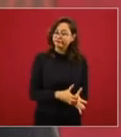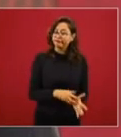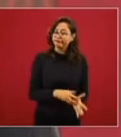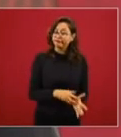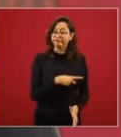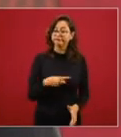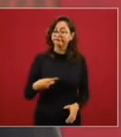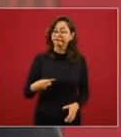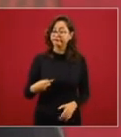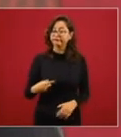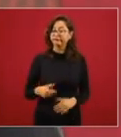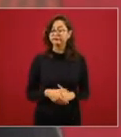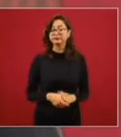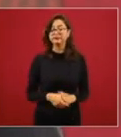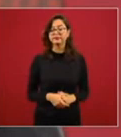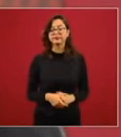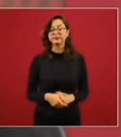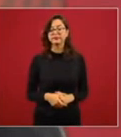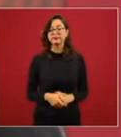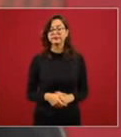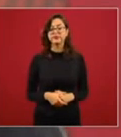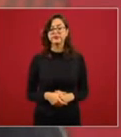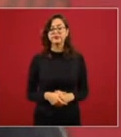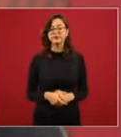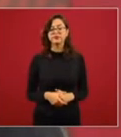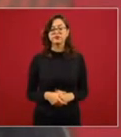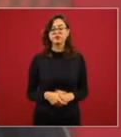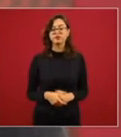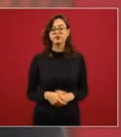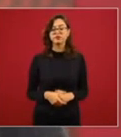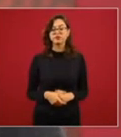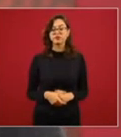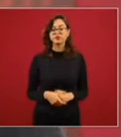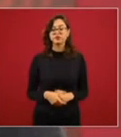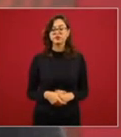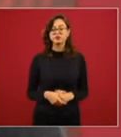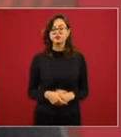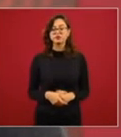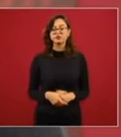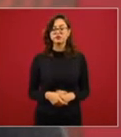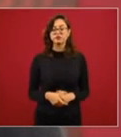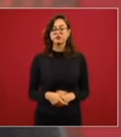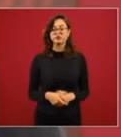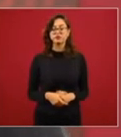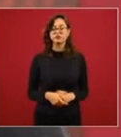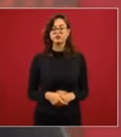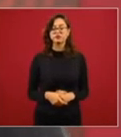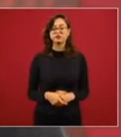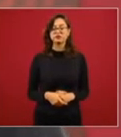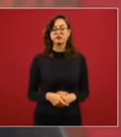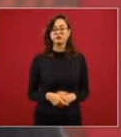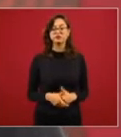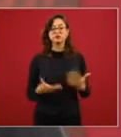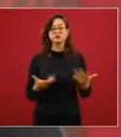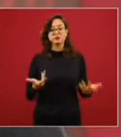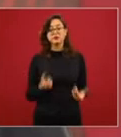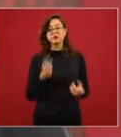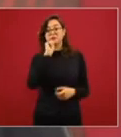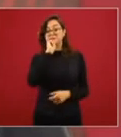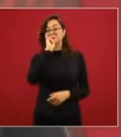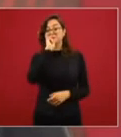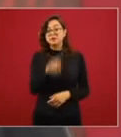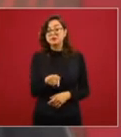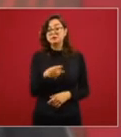y también que se reestructuren sus deudas